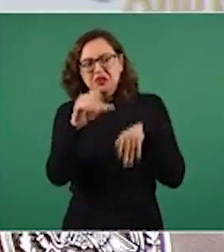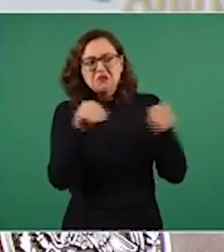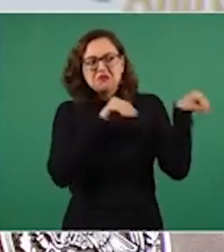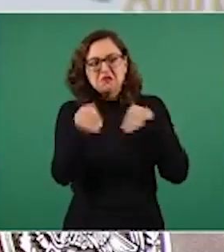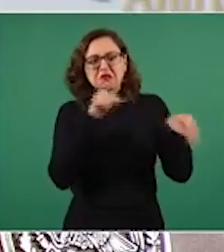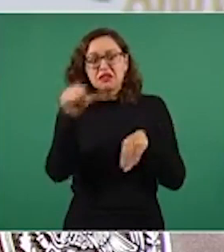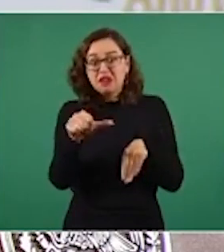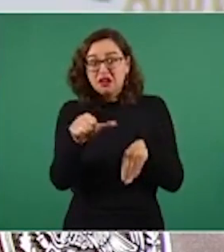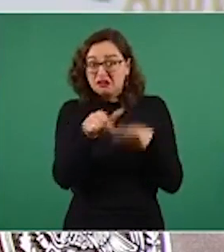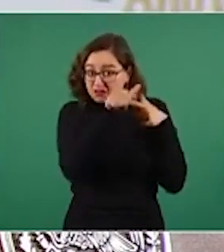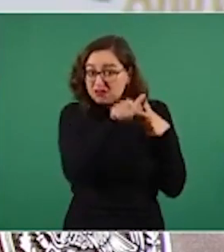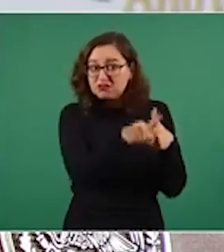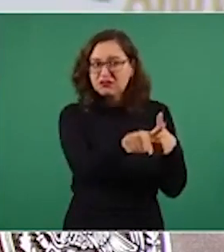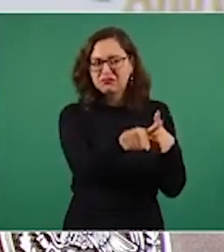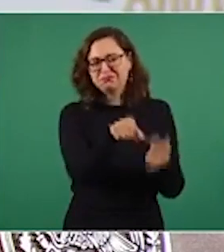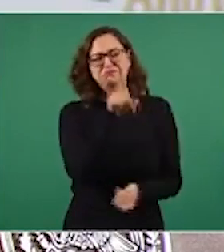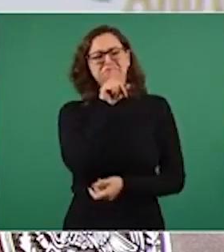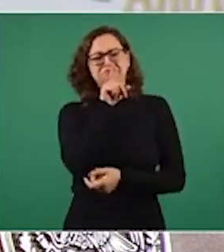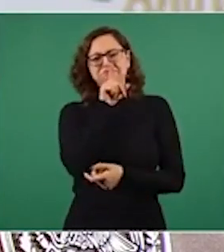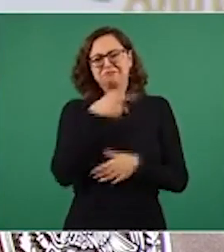Hablando en plata,